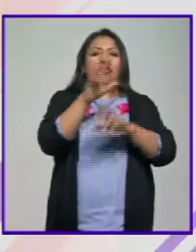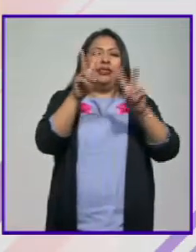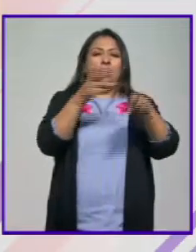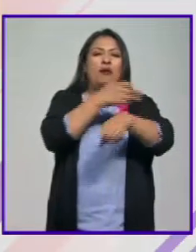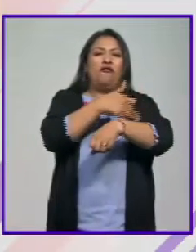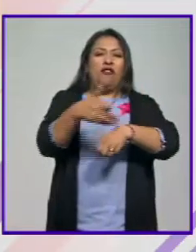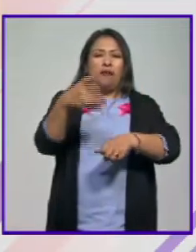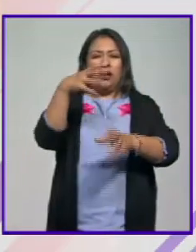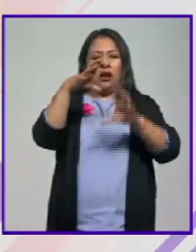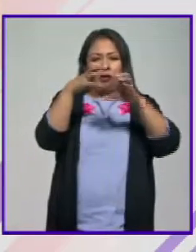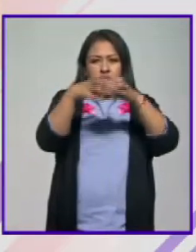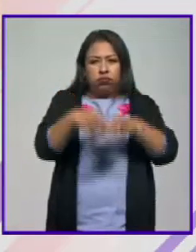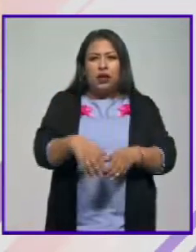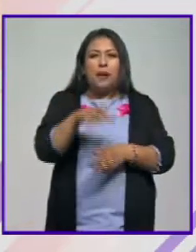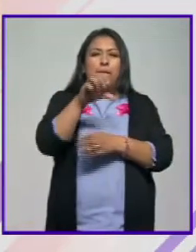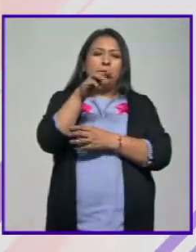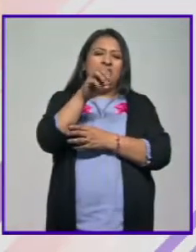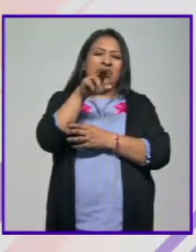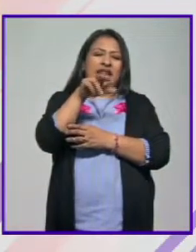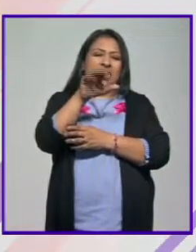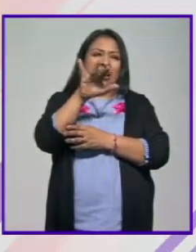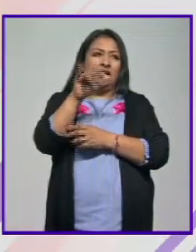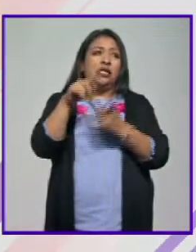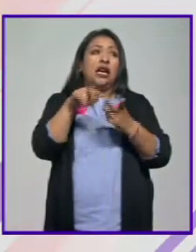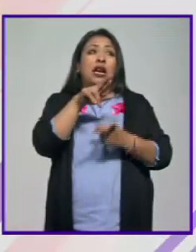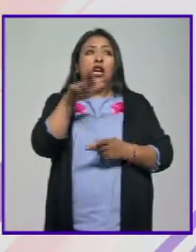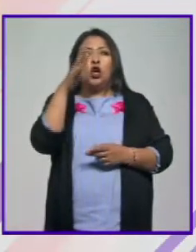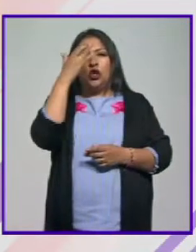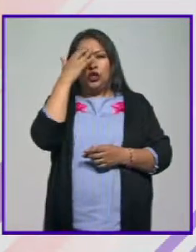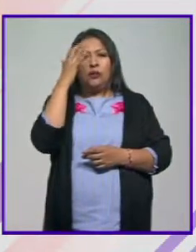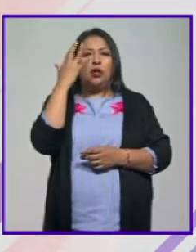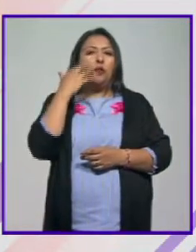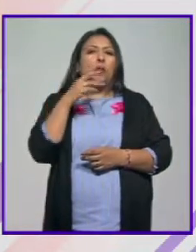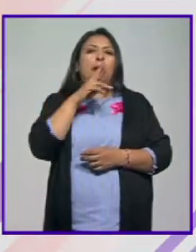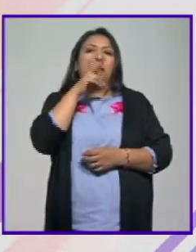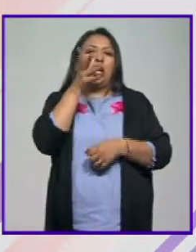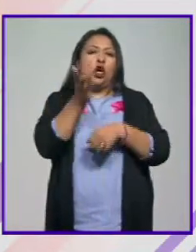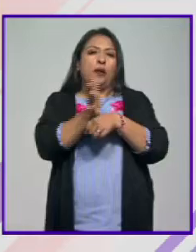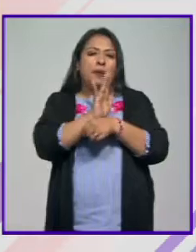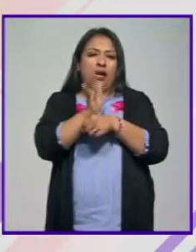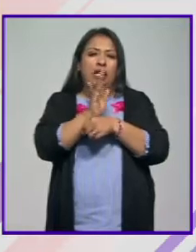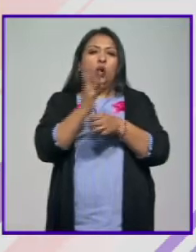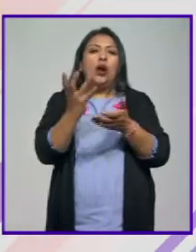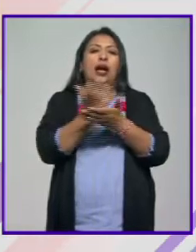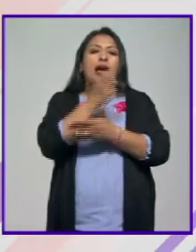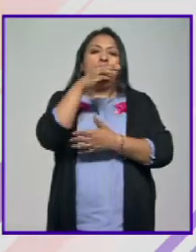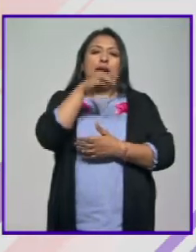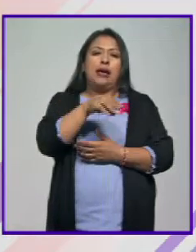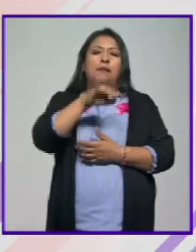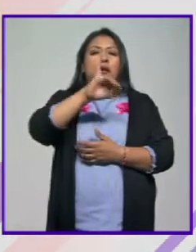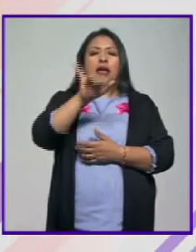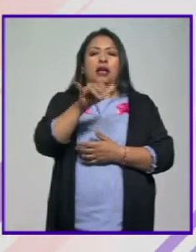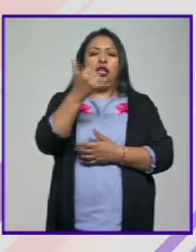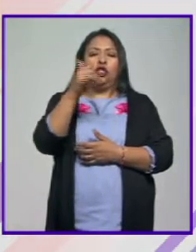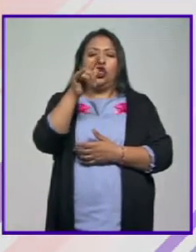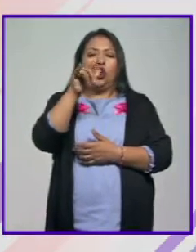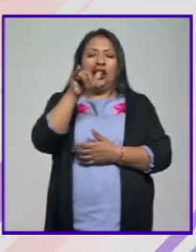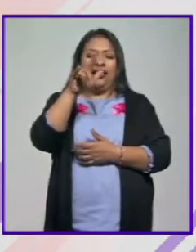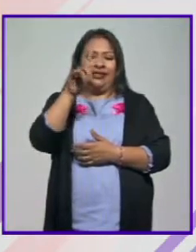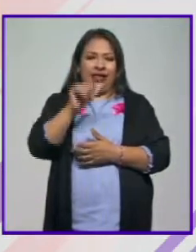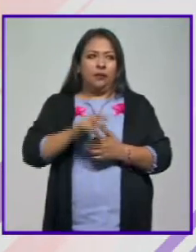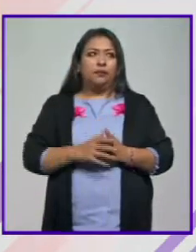Sumergida de Mariana Alche. Y el reconocimiento Puma Mejor Película se lo llevó M de Yolande Sauberman.